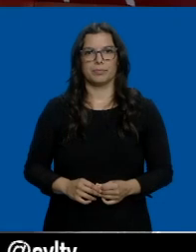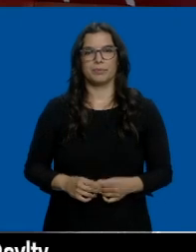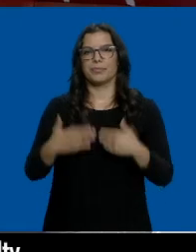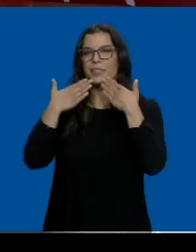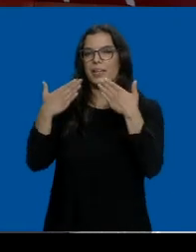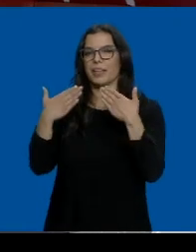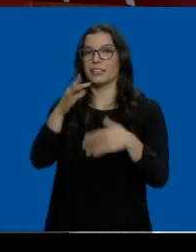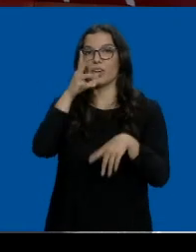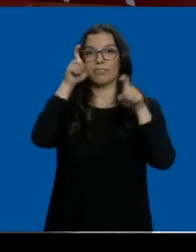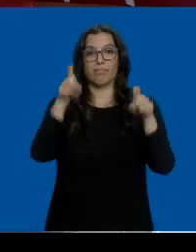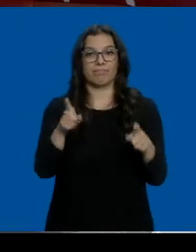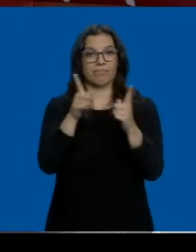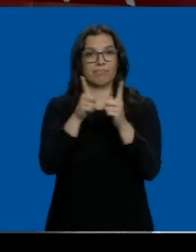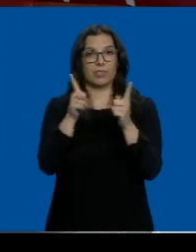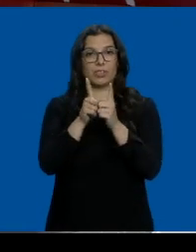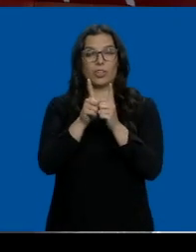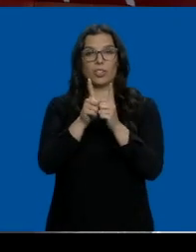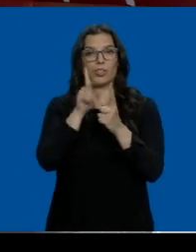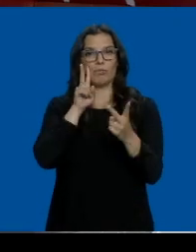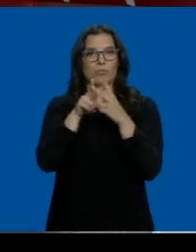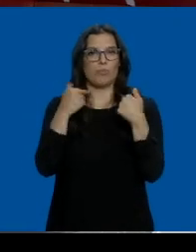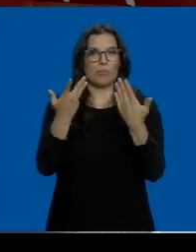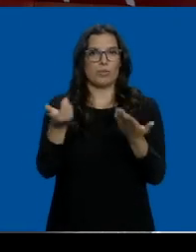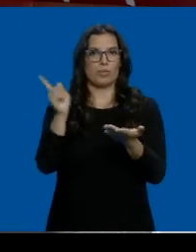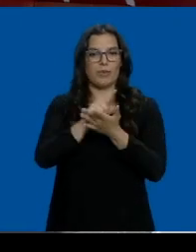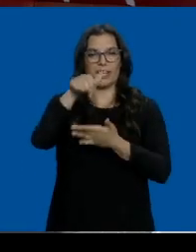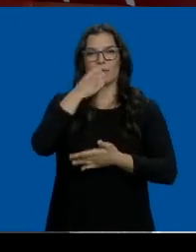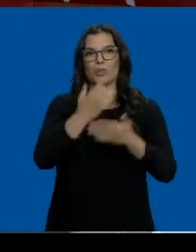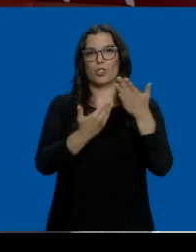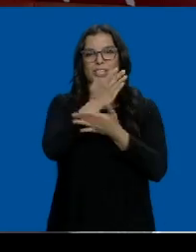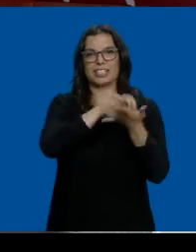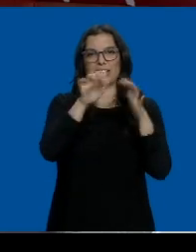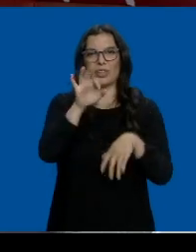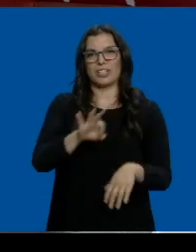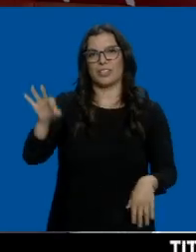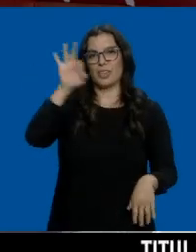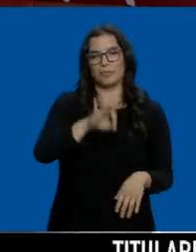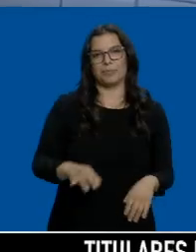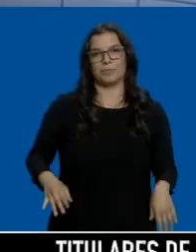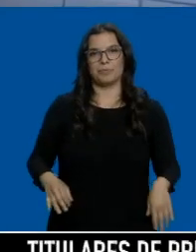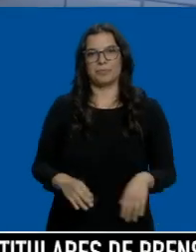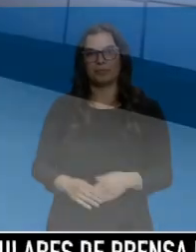Gracias, Francisco. Vamos a hacer una pequeña pausa y enseguida volvemos aquí en Buenos Días, Castilla y León. Hasta ahora.